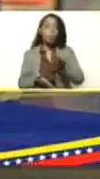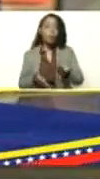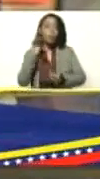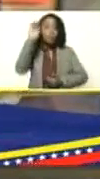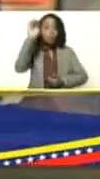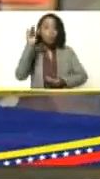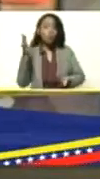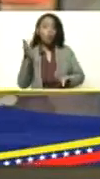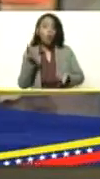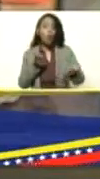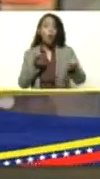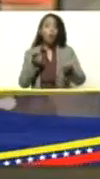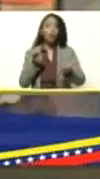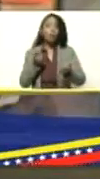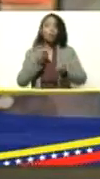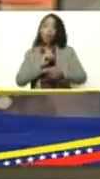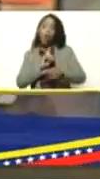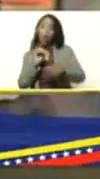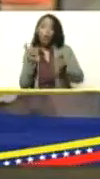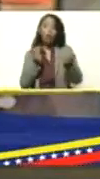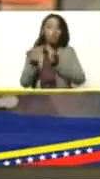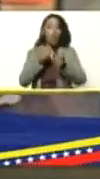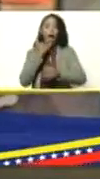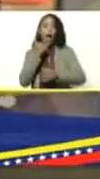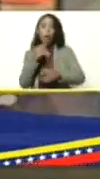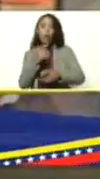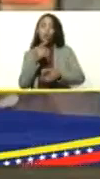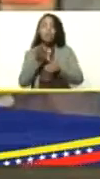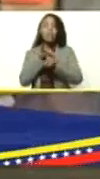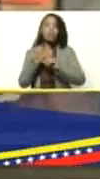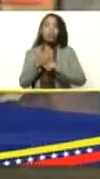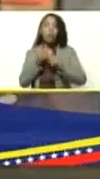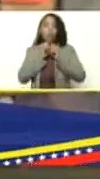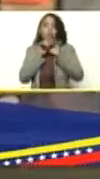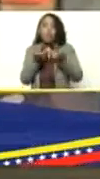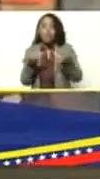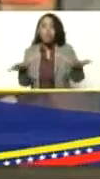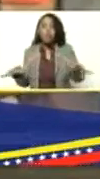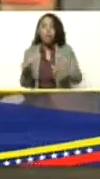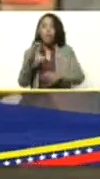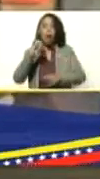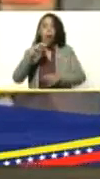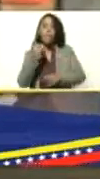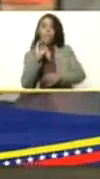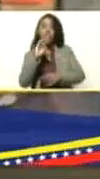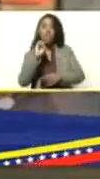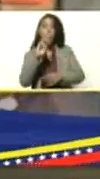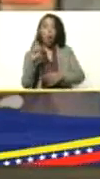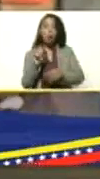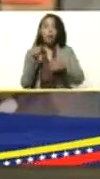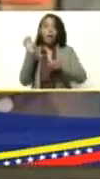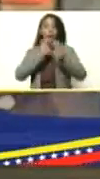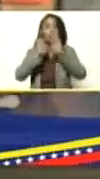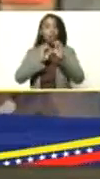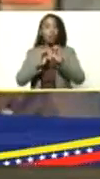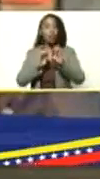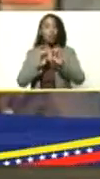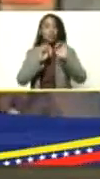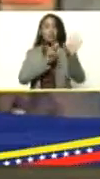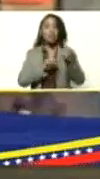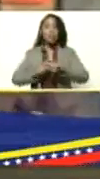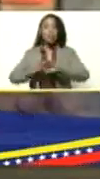e incontrolable esta situación del contagio de Omicron evaluaríamos la posibilidad del 7 más 7